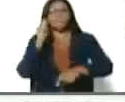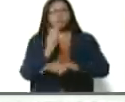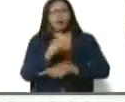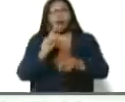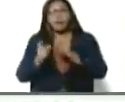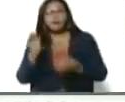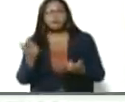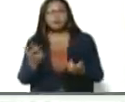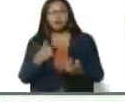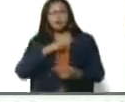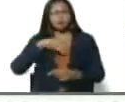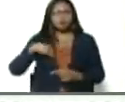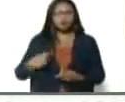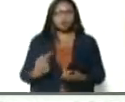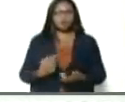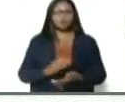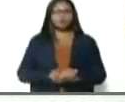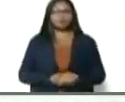oposiciones.